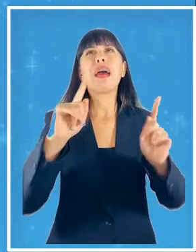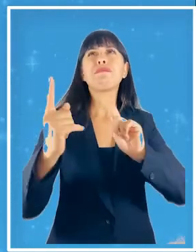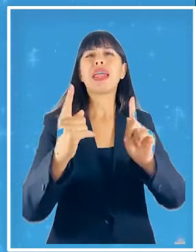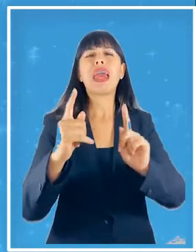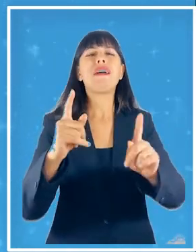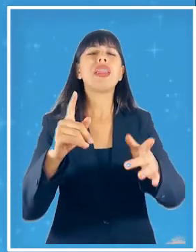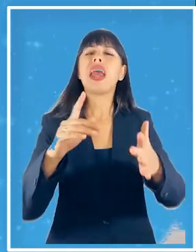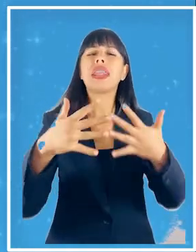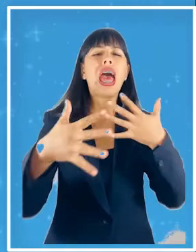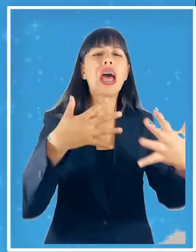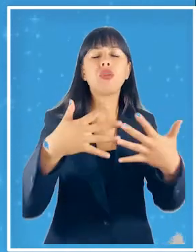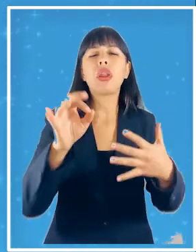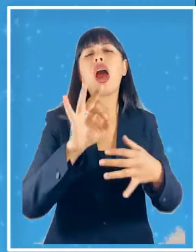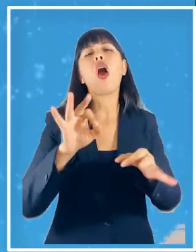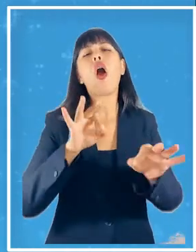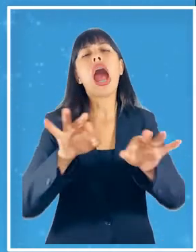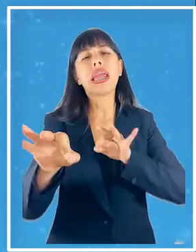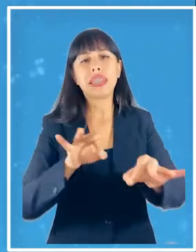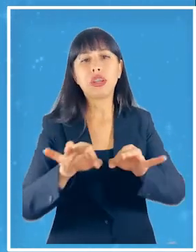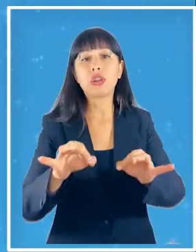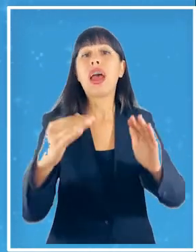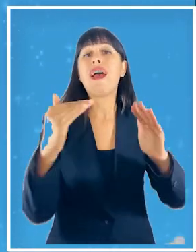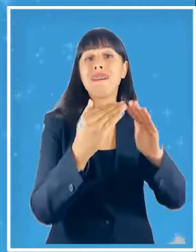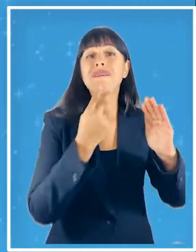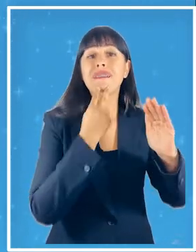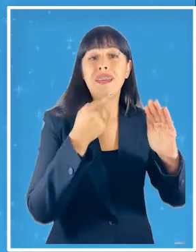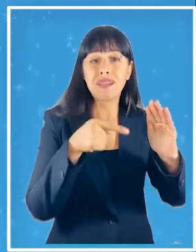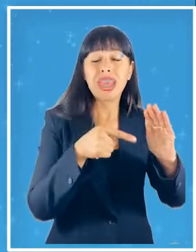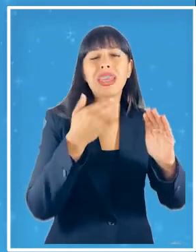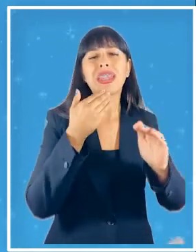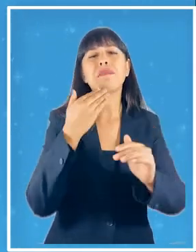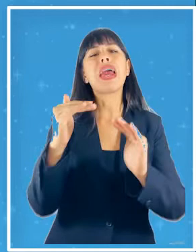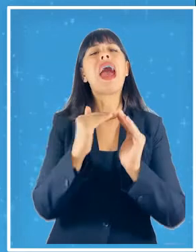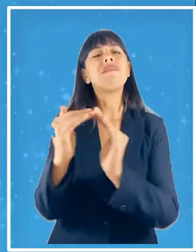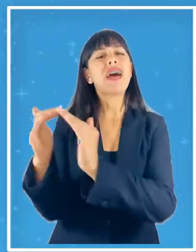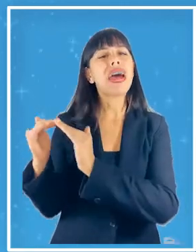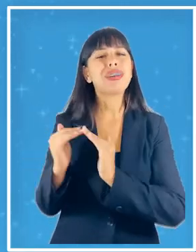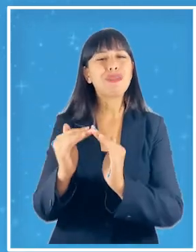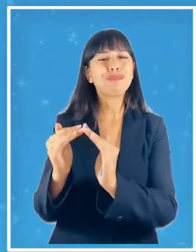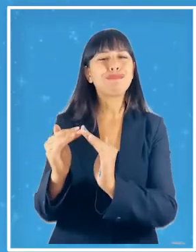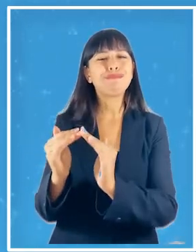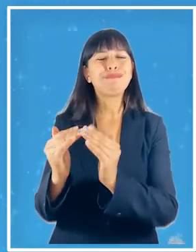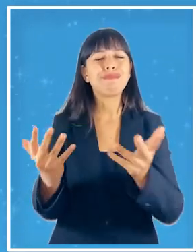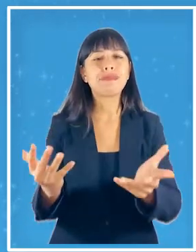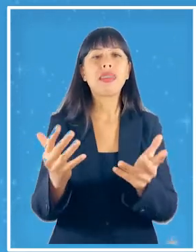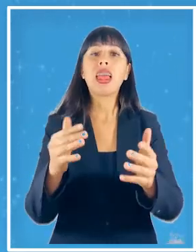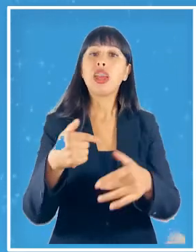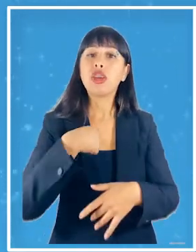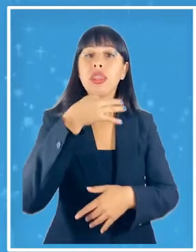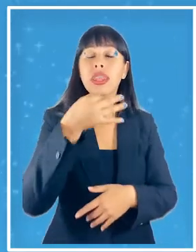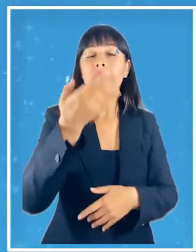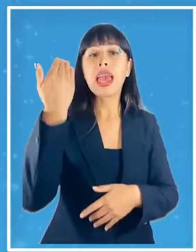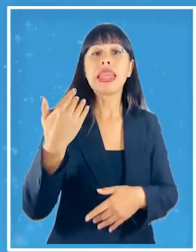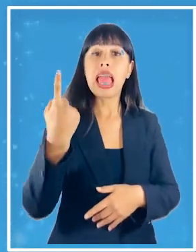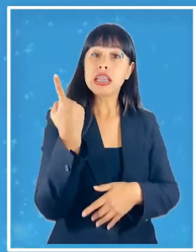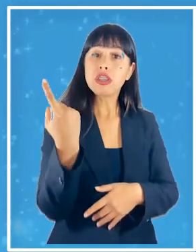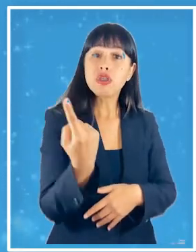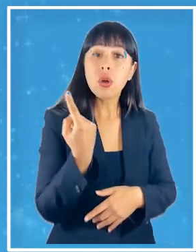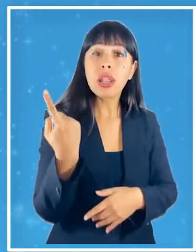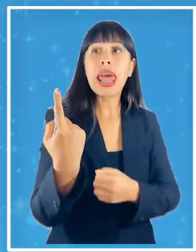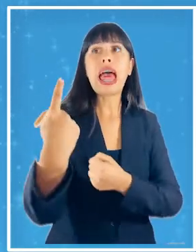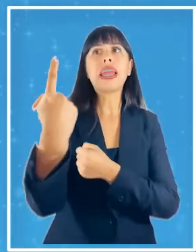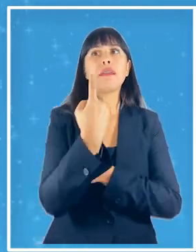arquitectónicas que involucran la vivienda y el barrio como ya señalé no es lo mismo la